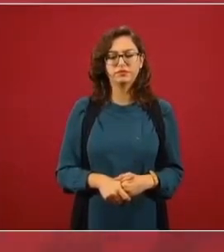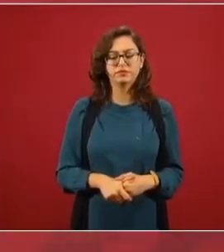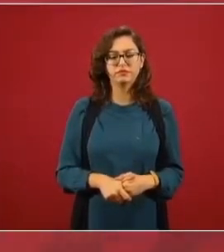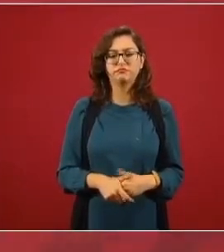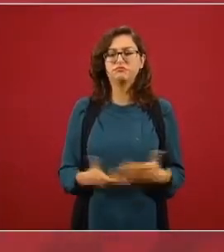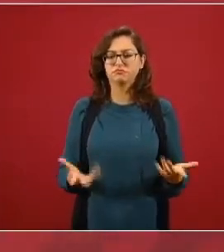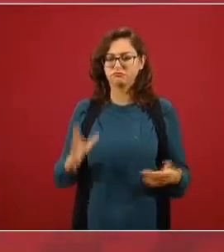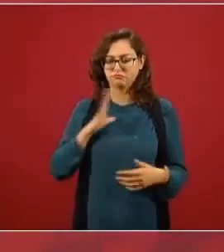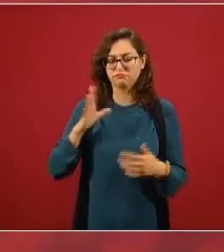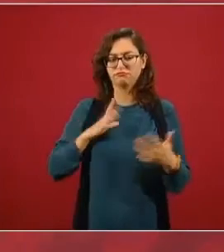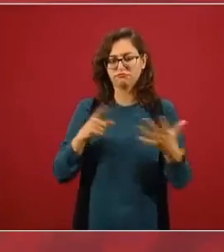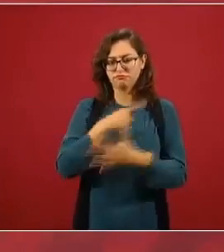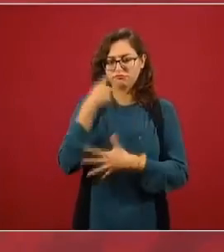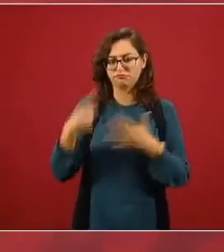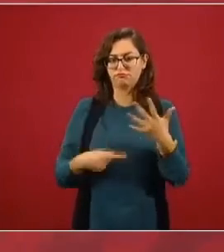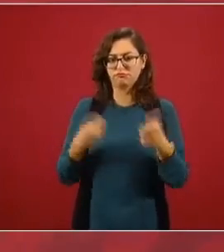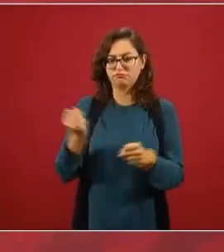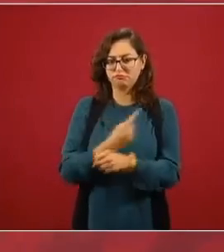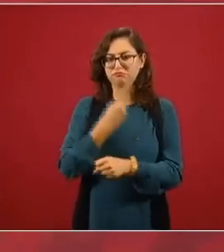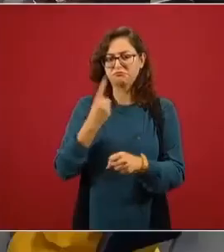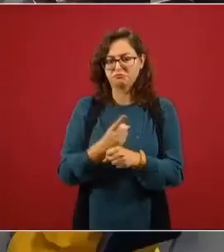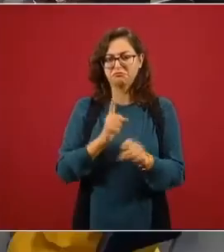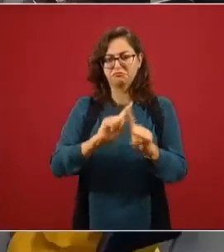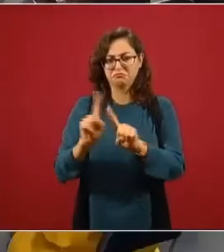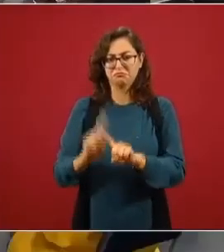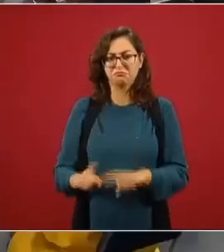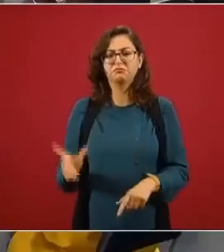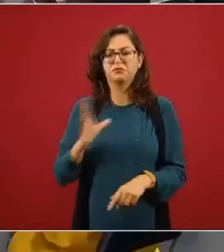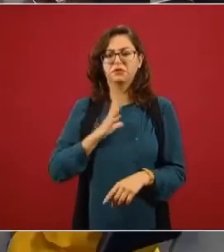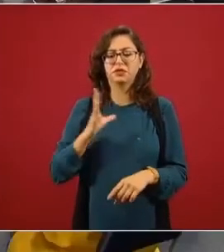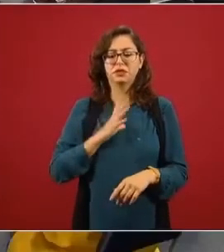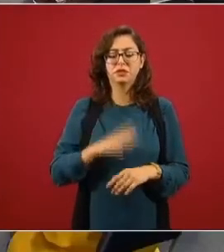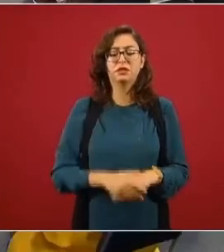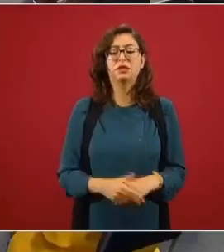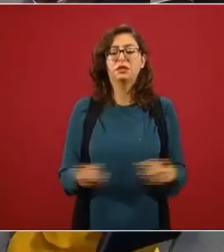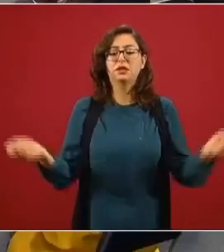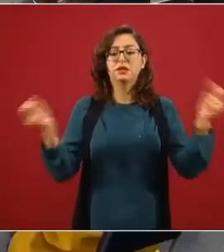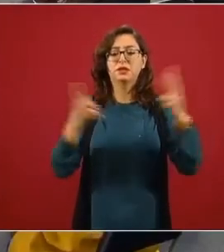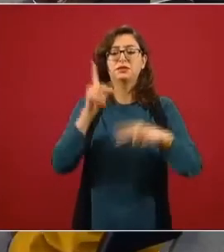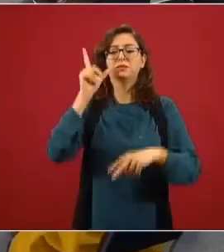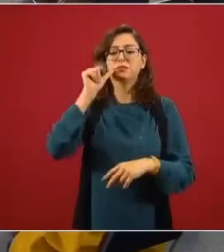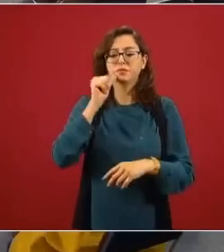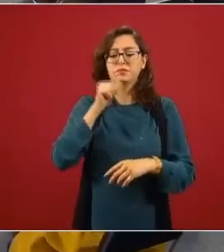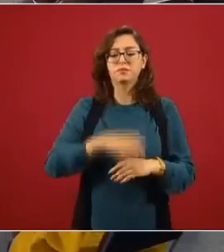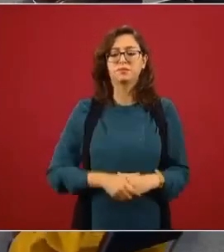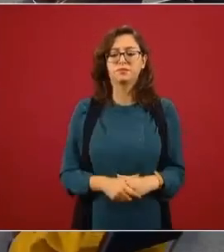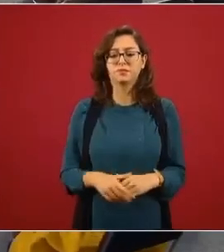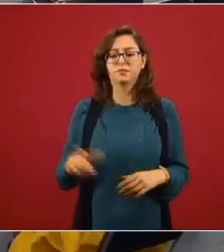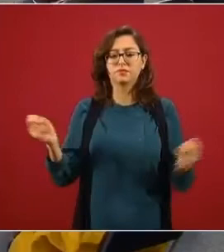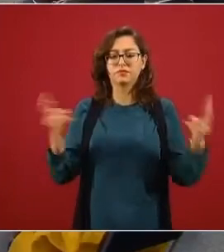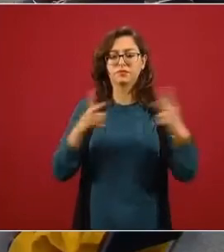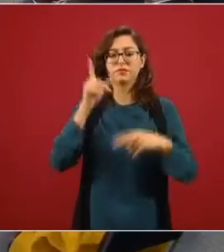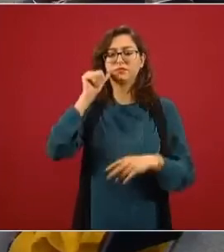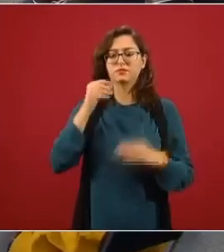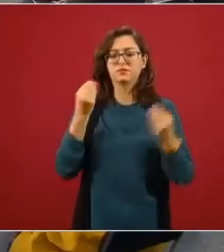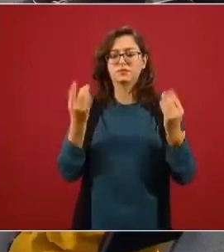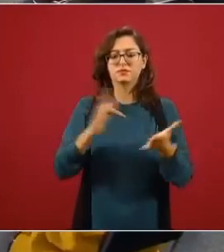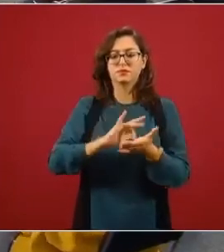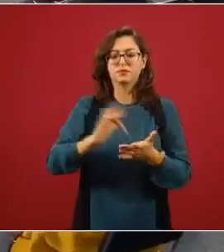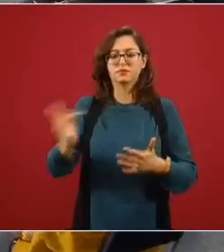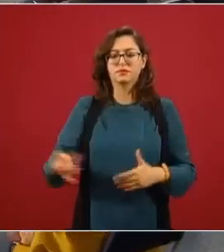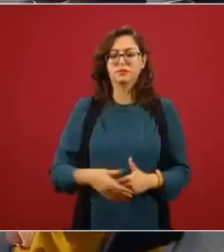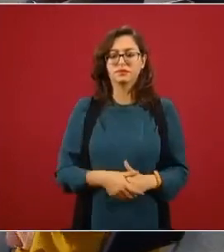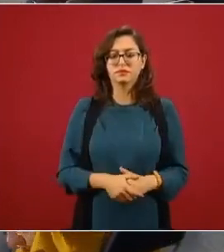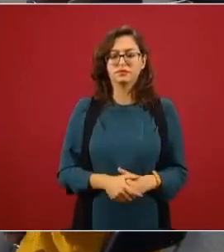sí hay opciones, sí hay alternativas. Gracias, presidente. Bueno, nos vemos mañana. Nos vemos mañana. Muchas gracias.